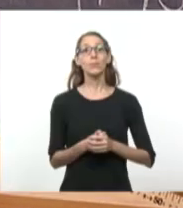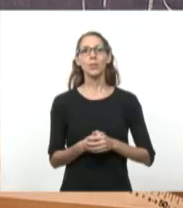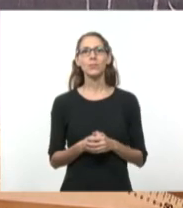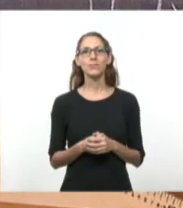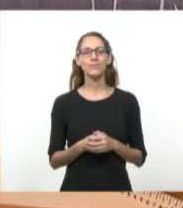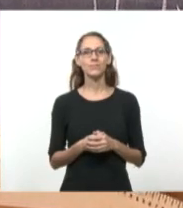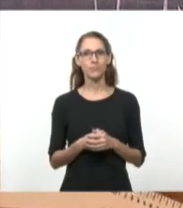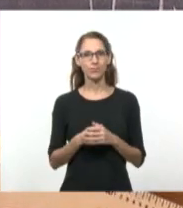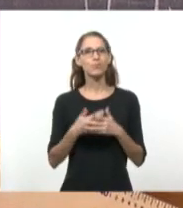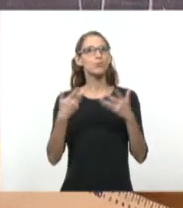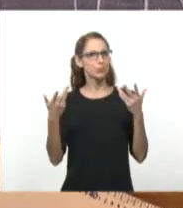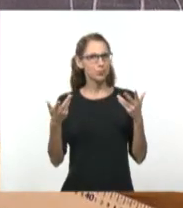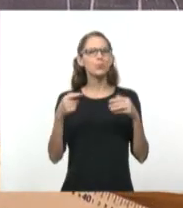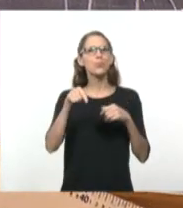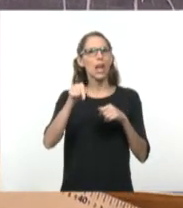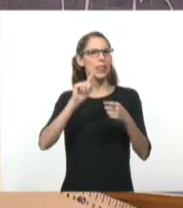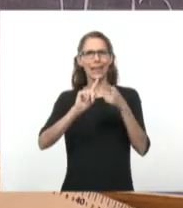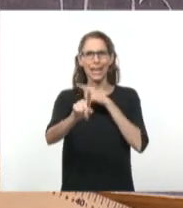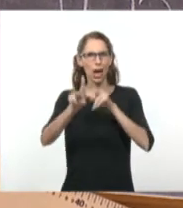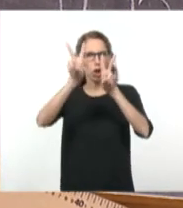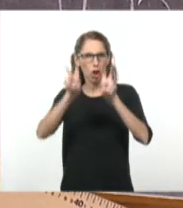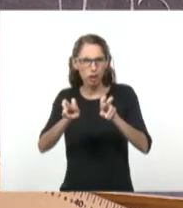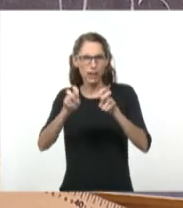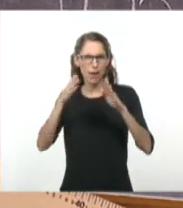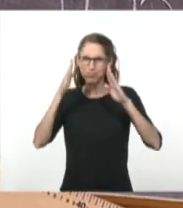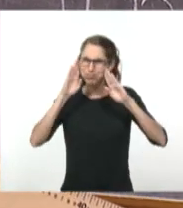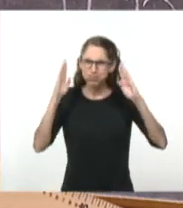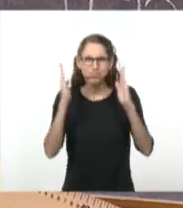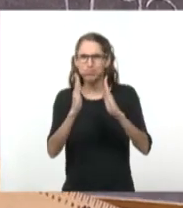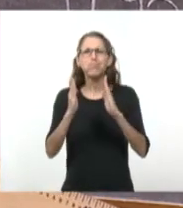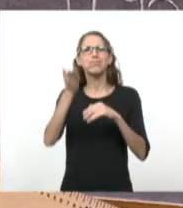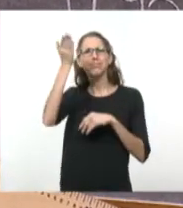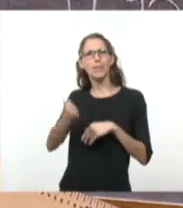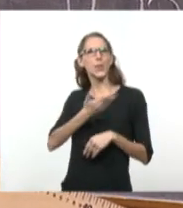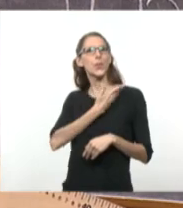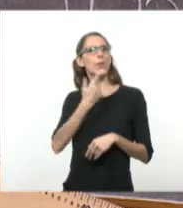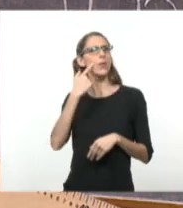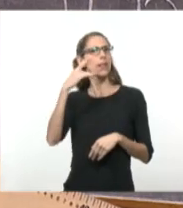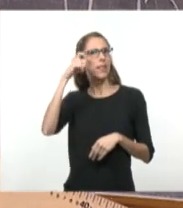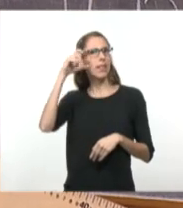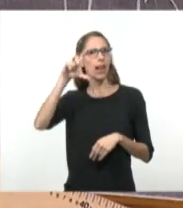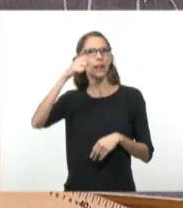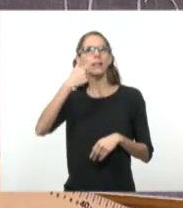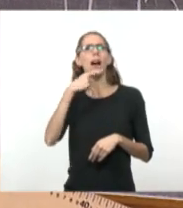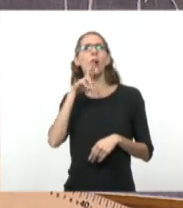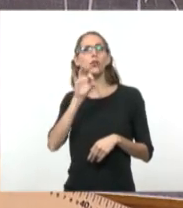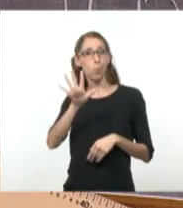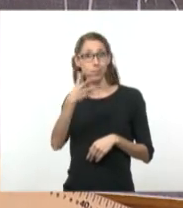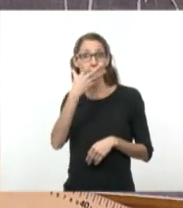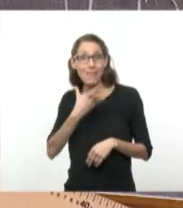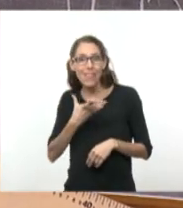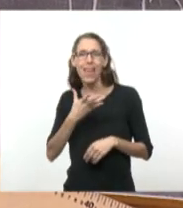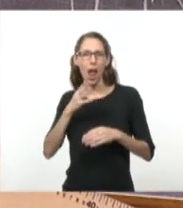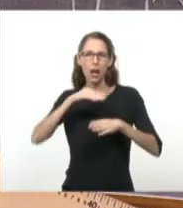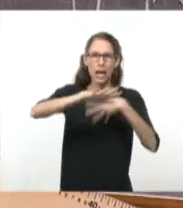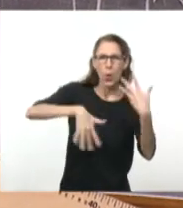Antes de meternos entonces ya de lleno en lo que es la figura de Fidel Castro y los días de la revolución, vamos